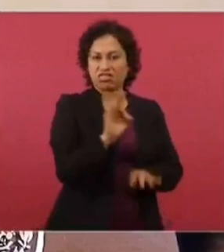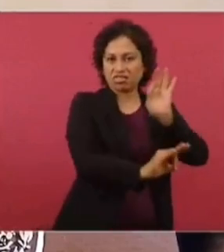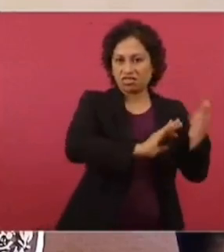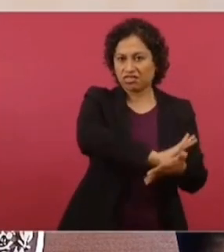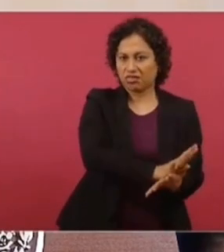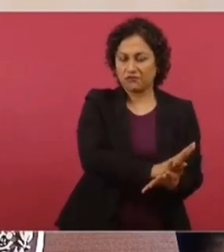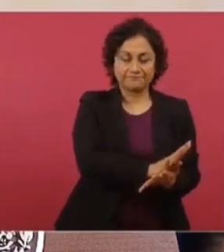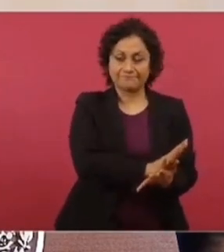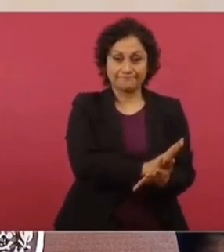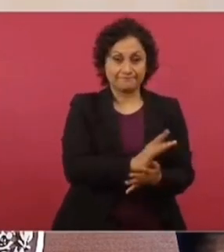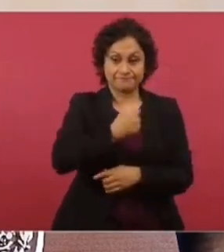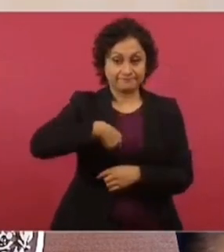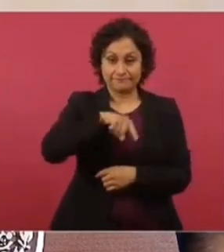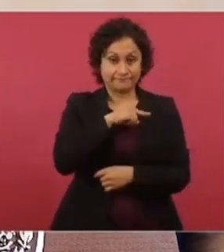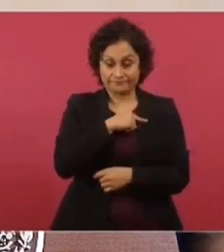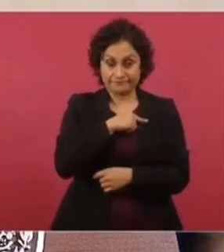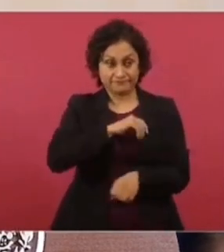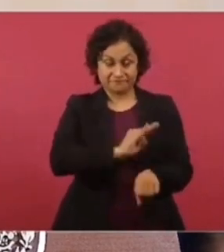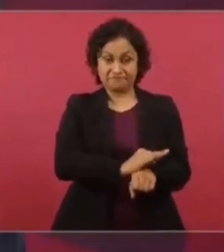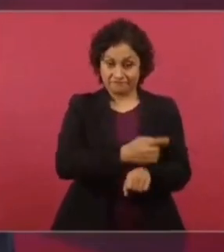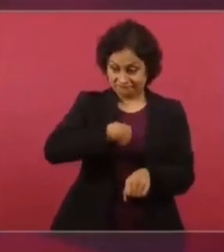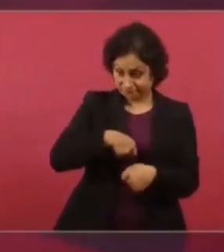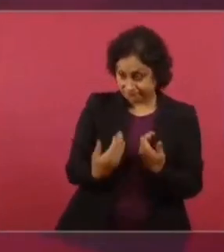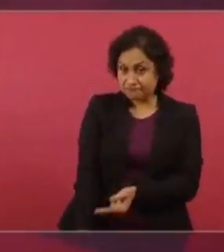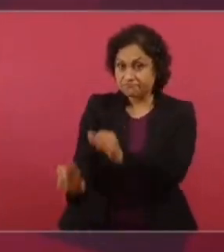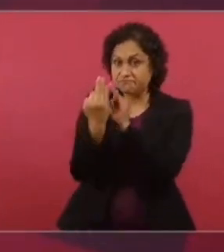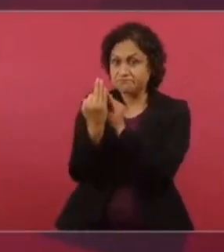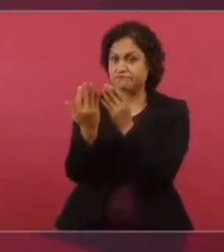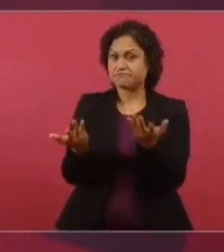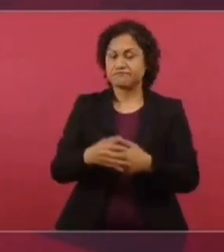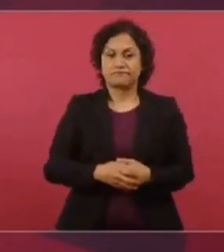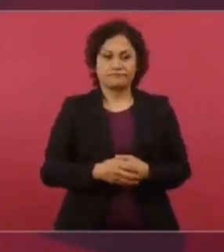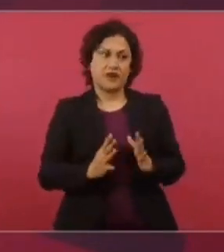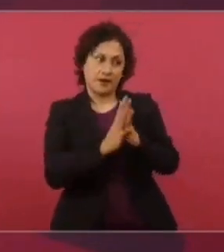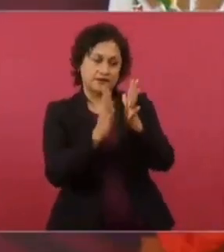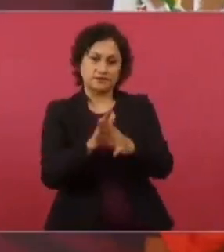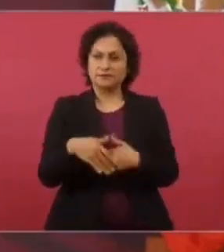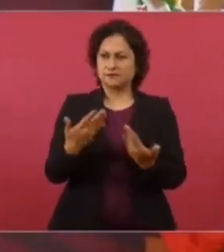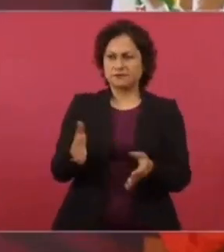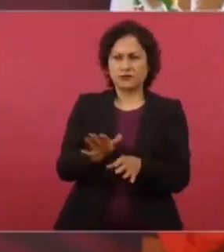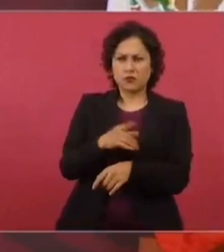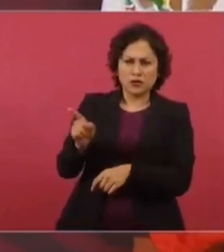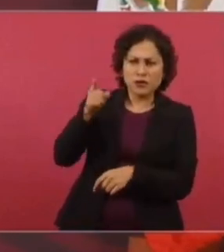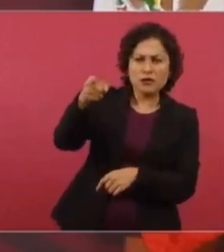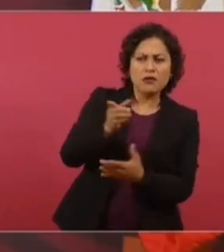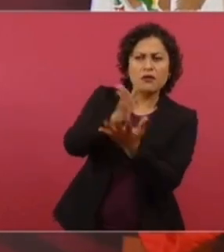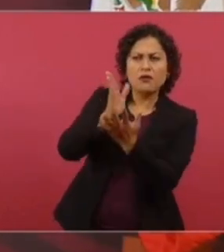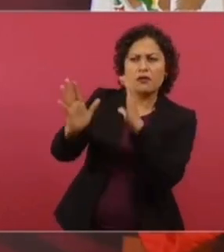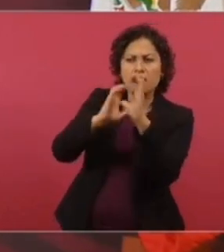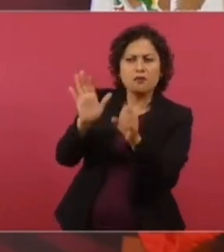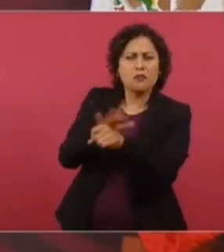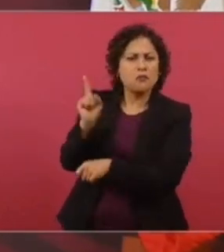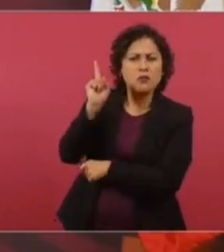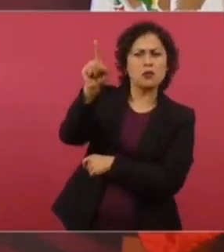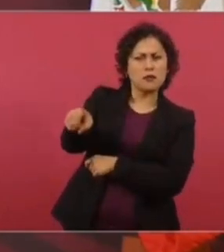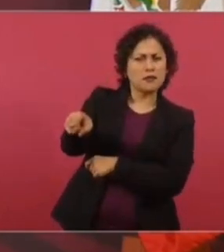al pueblo, también podamos defendernos, ¿no? Y decir... Participar en esos medios. ¿Por qué? ¿Vas a ir allá? Sí, esos.